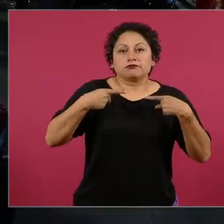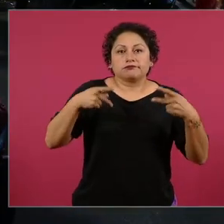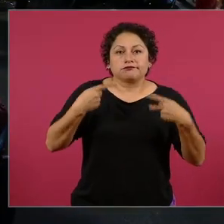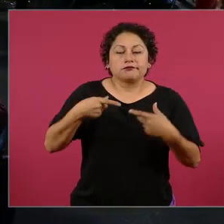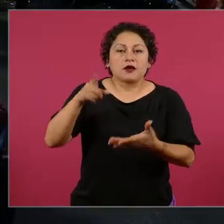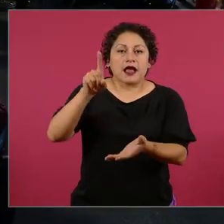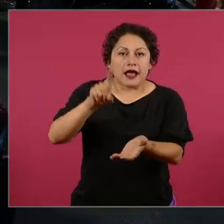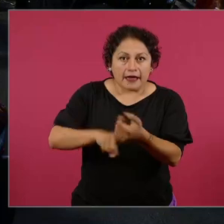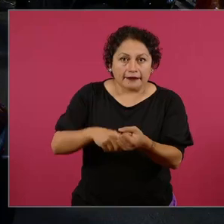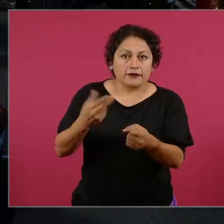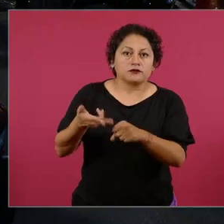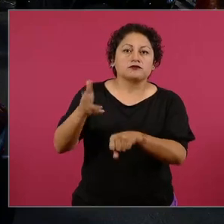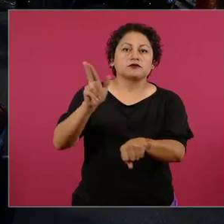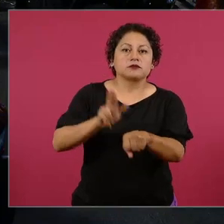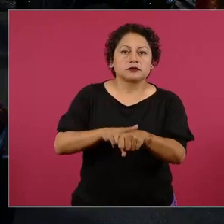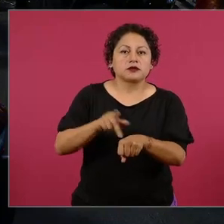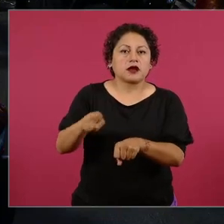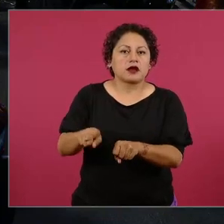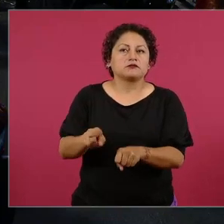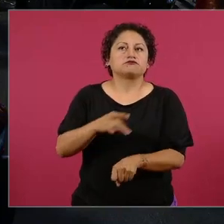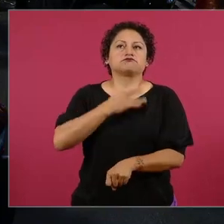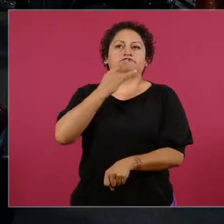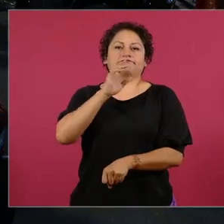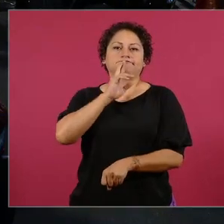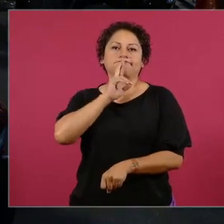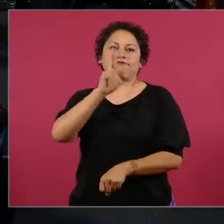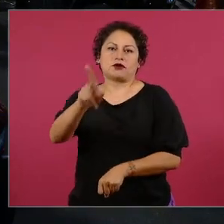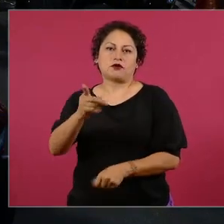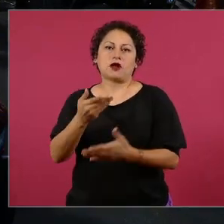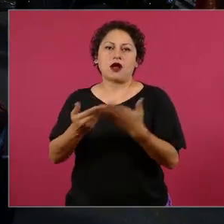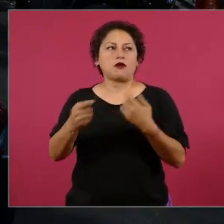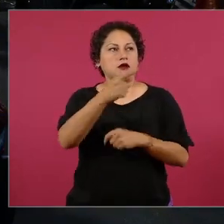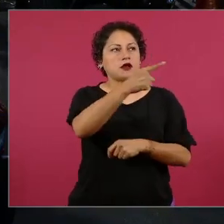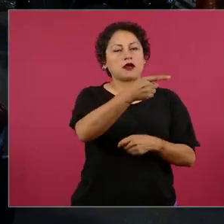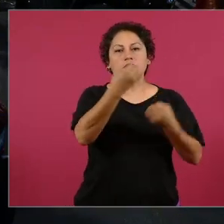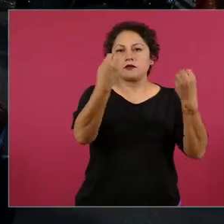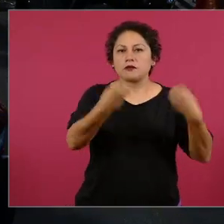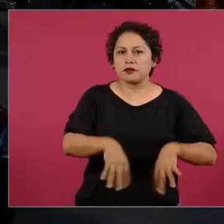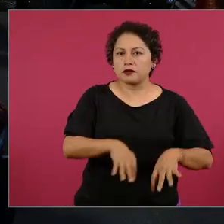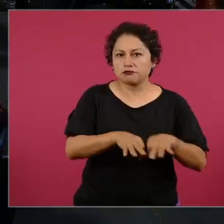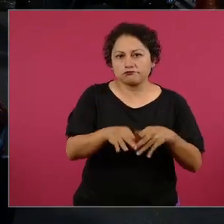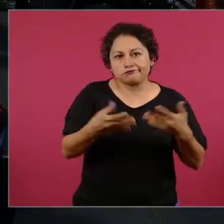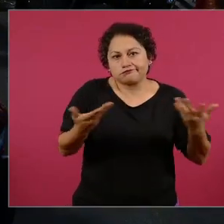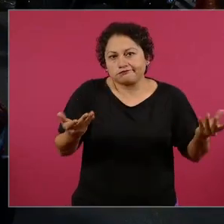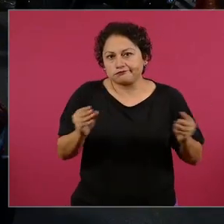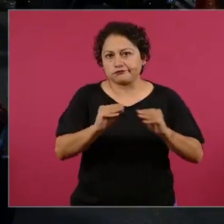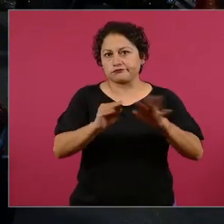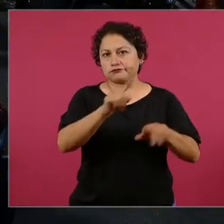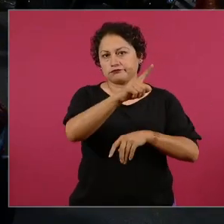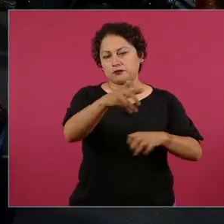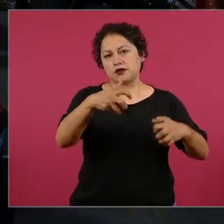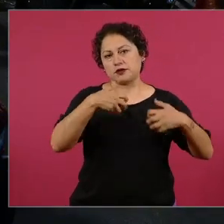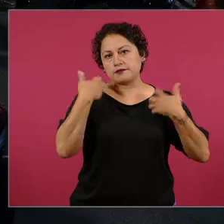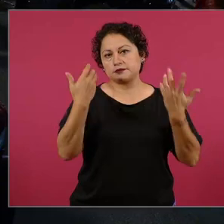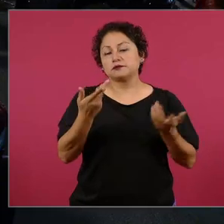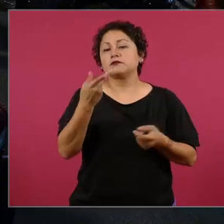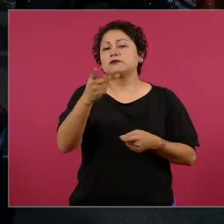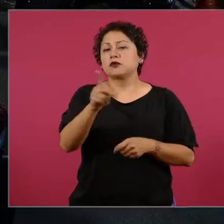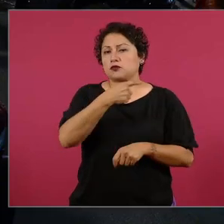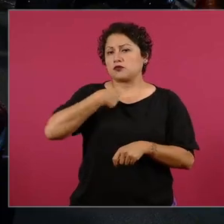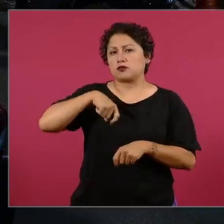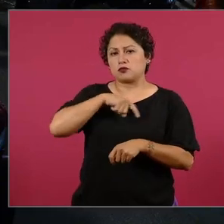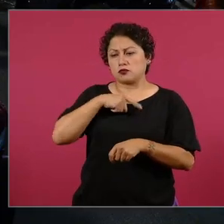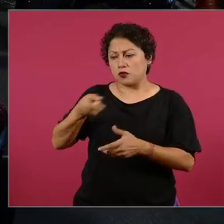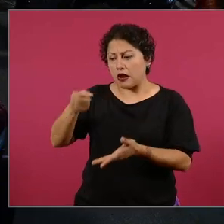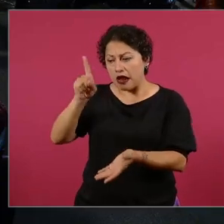seguridad social, pues entiende que estén molestos. Ahora estamos trabajando justo en esto desde contratos centrales, pero también con